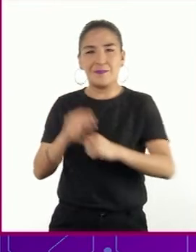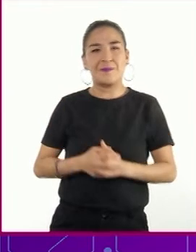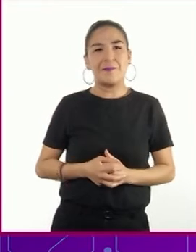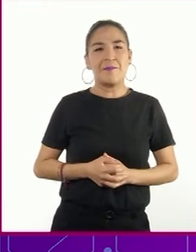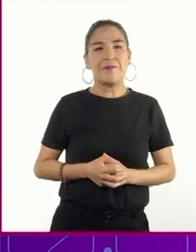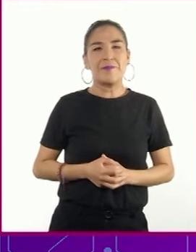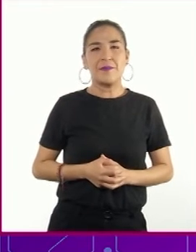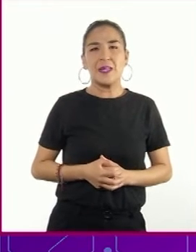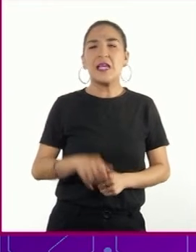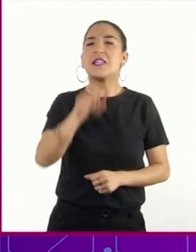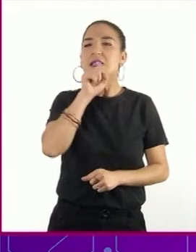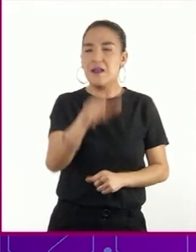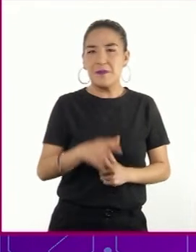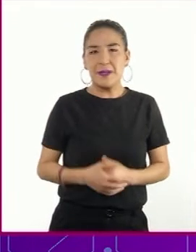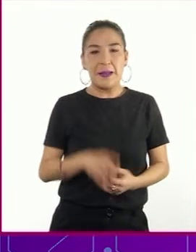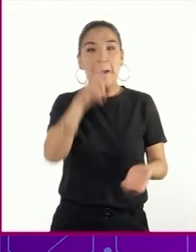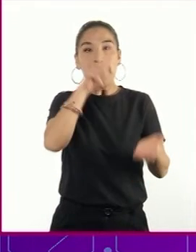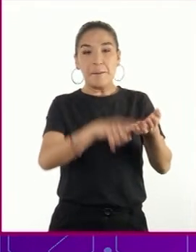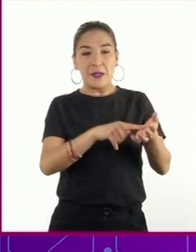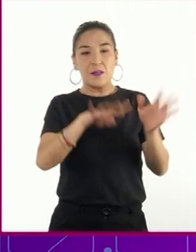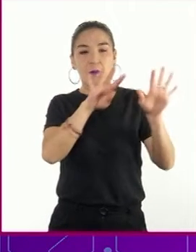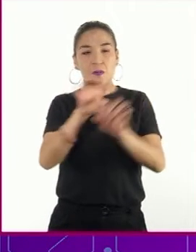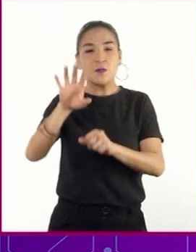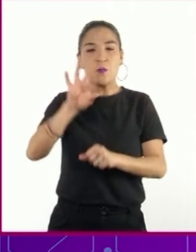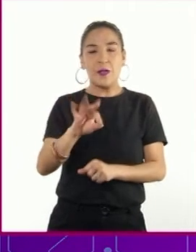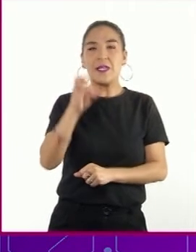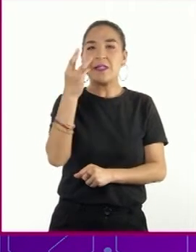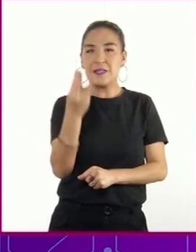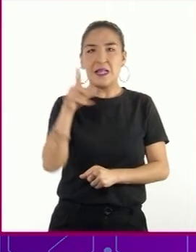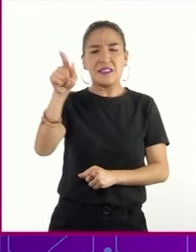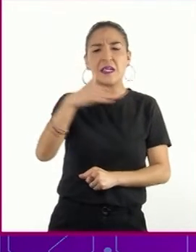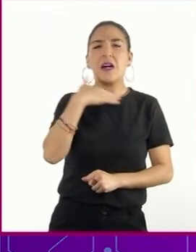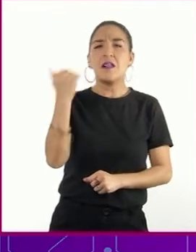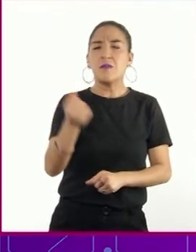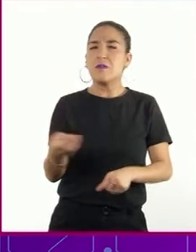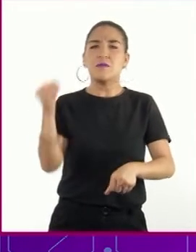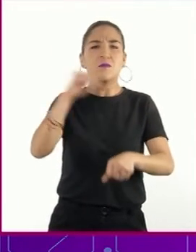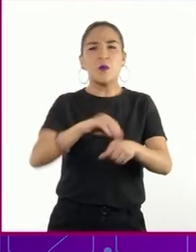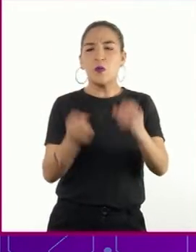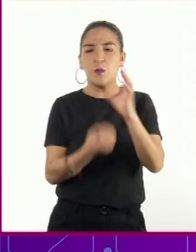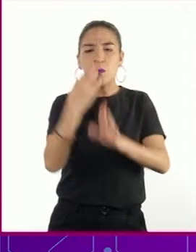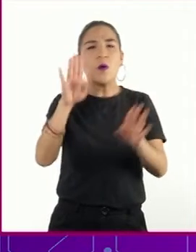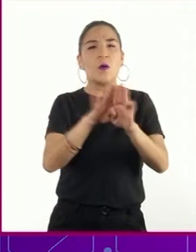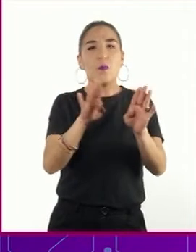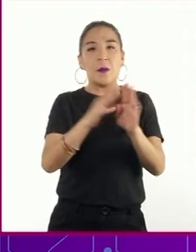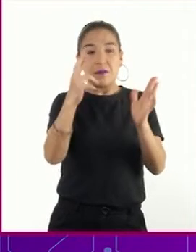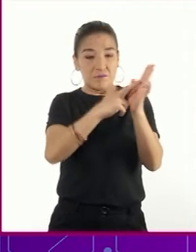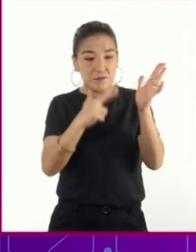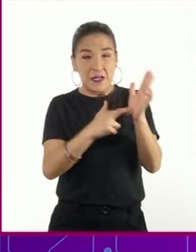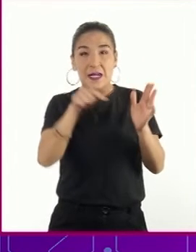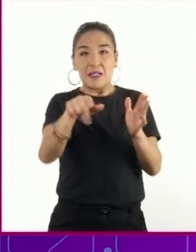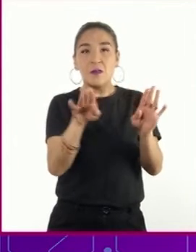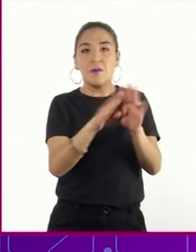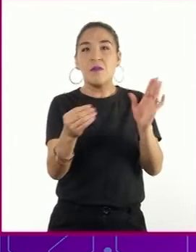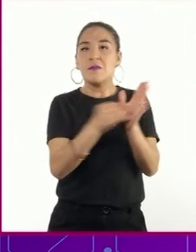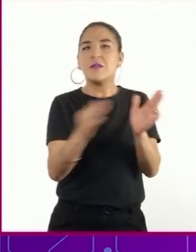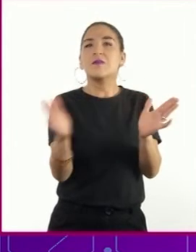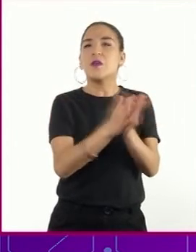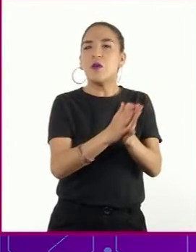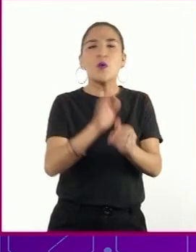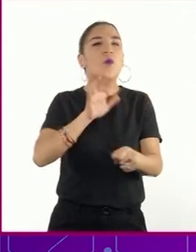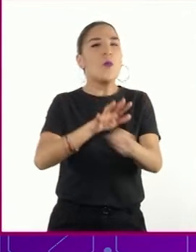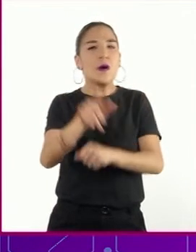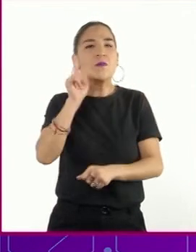Por su parte, en 1943, Alemania estableció un registro obligatorio de todas las mujeres que pudieran